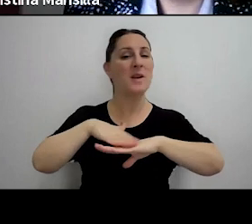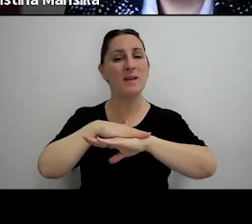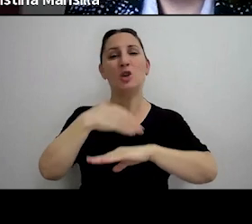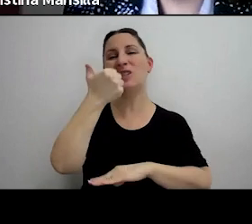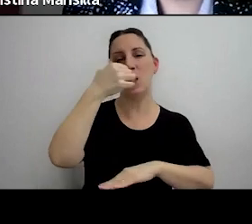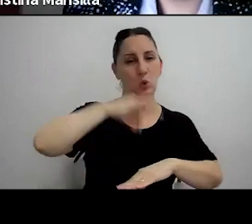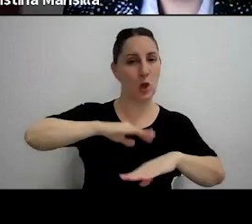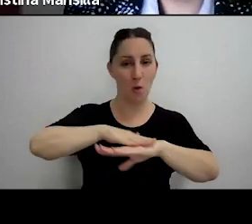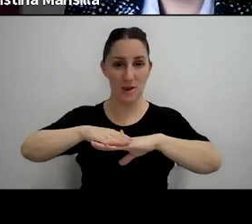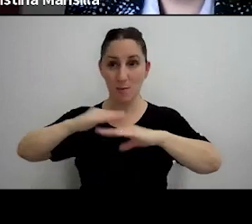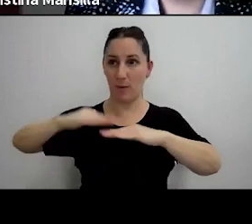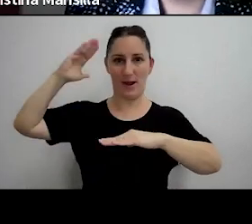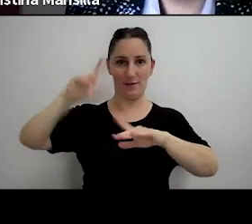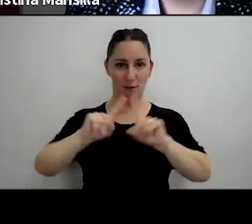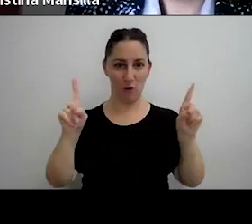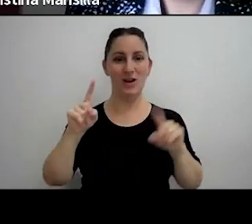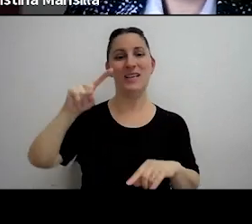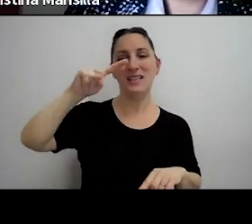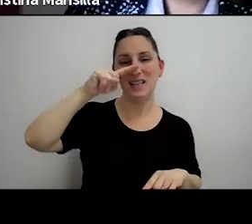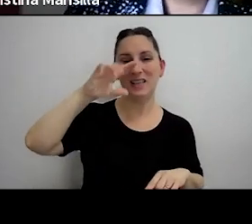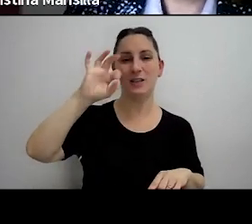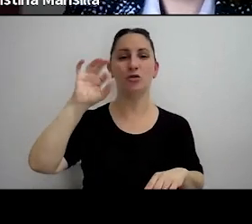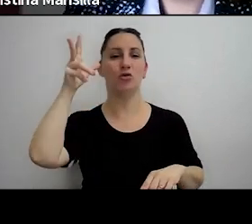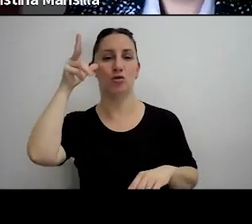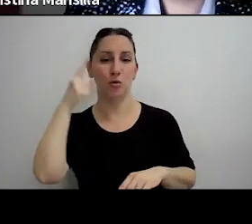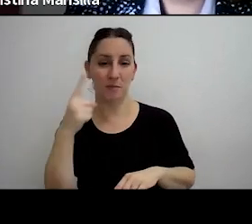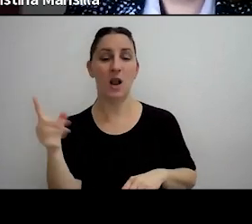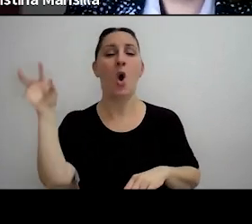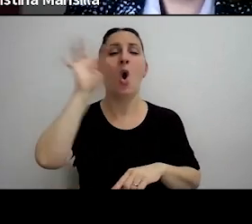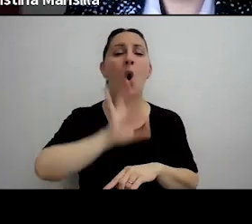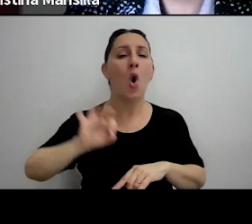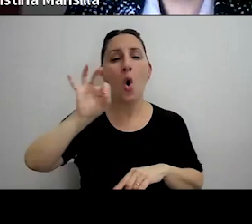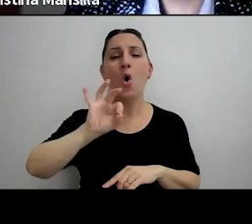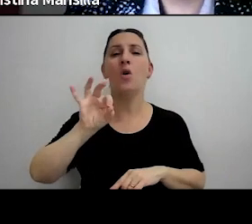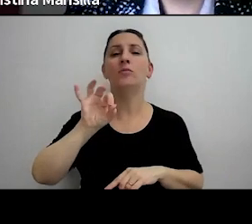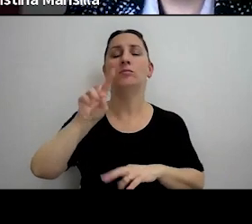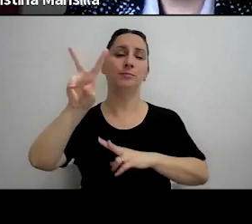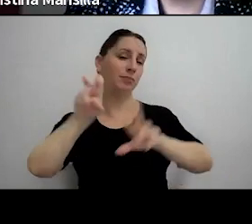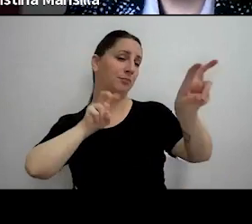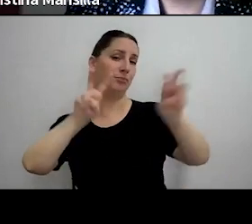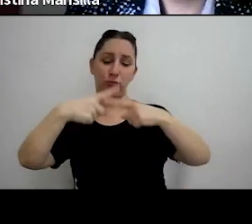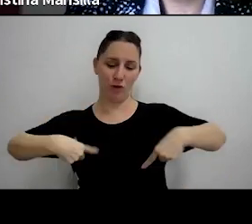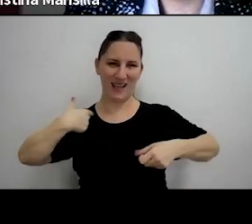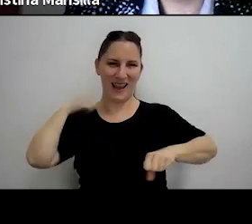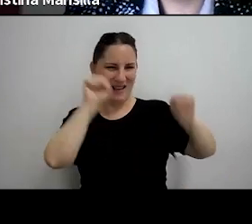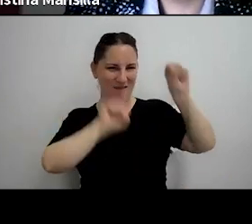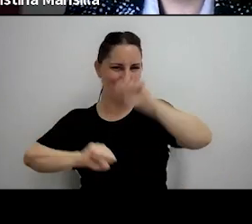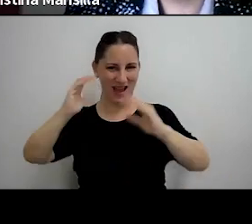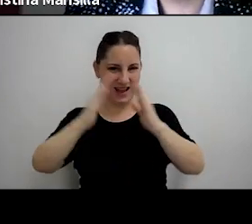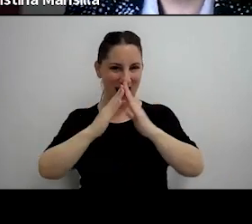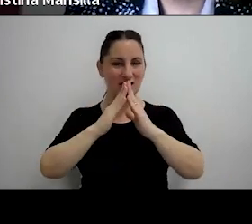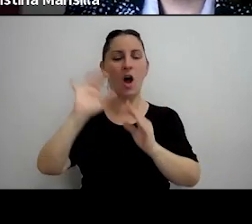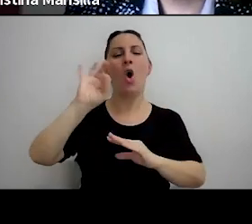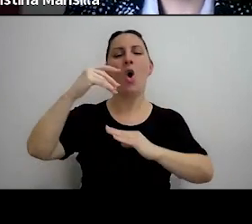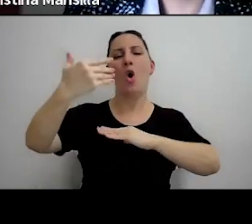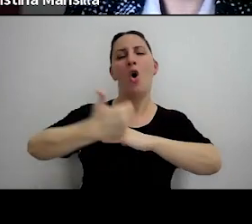salarios es decir setecientos ocho mil o remuneraciones del personal de casas particulares o ingresos